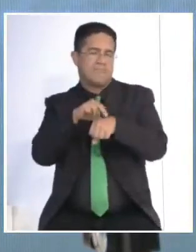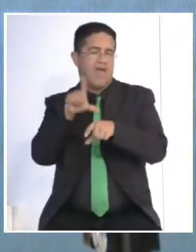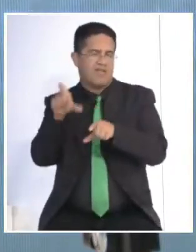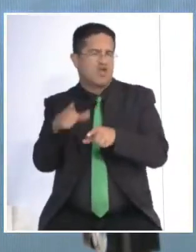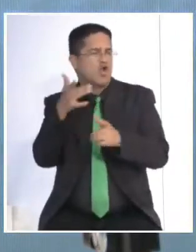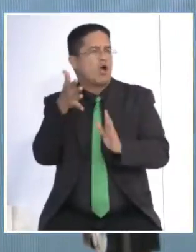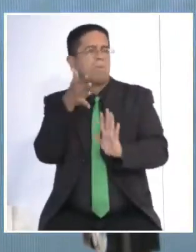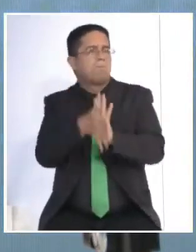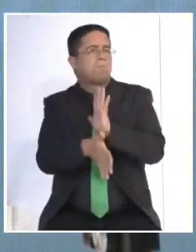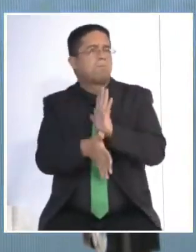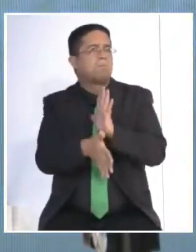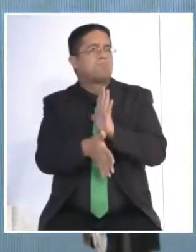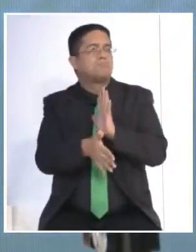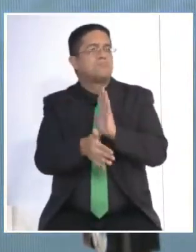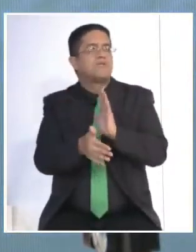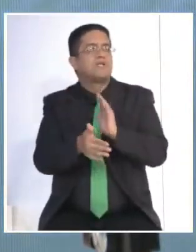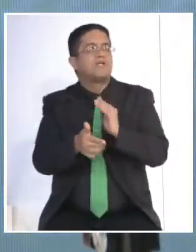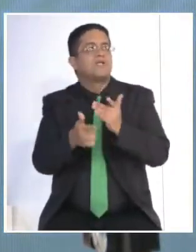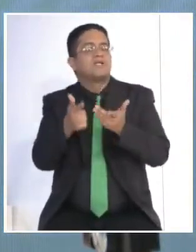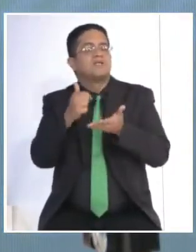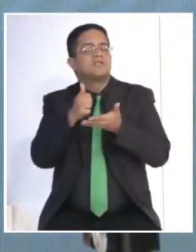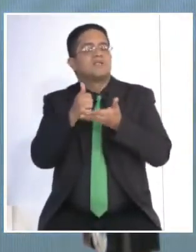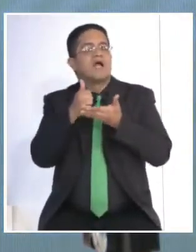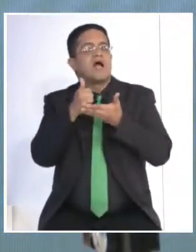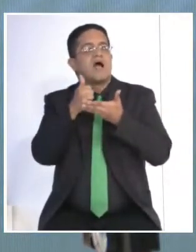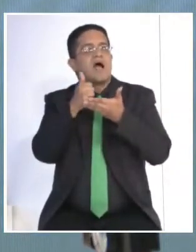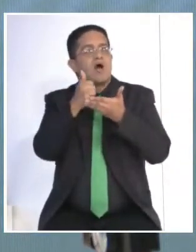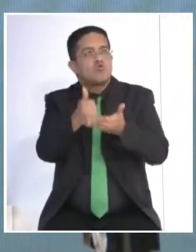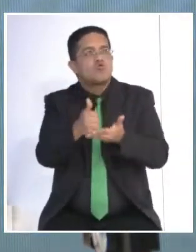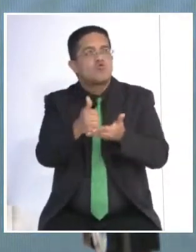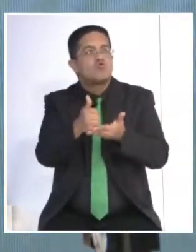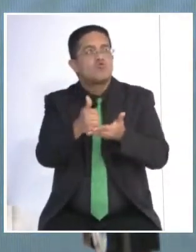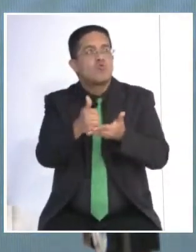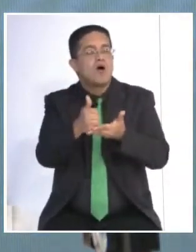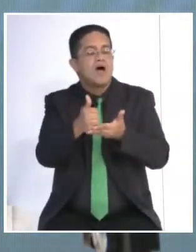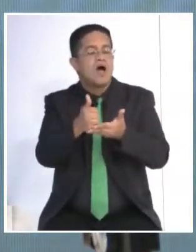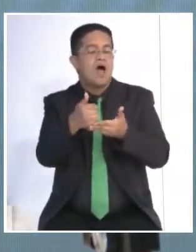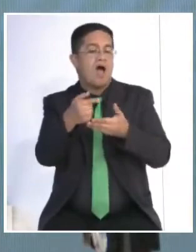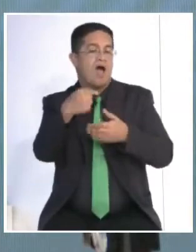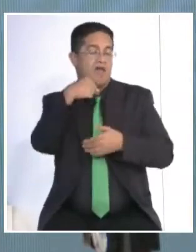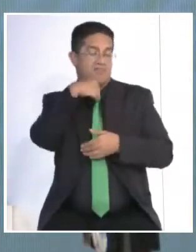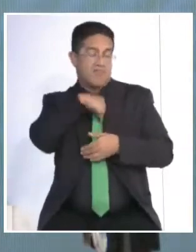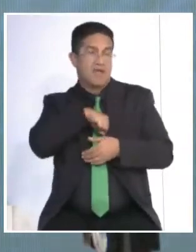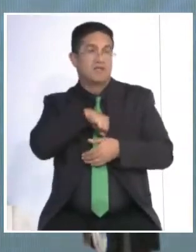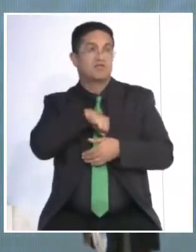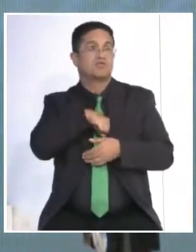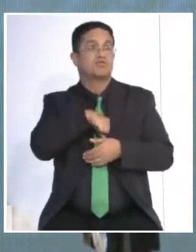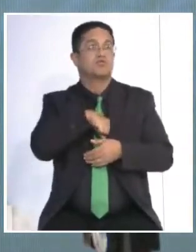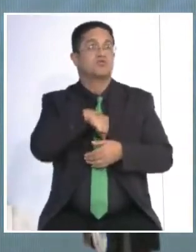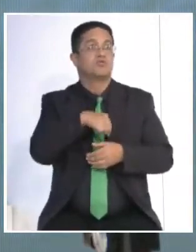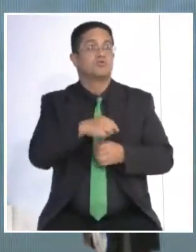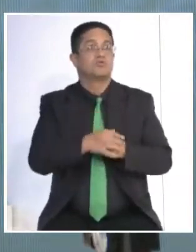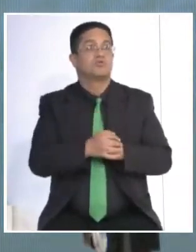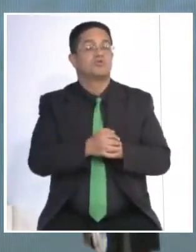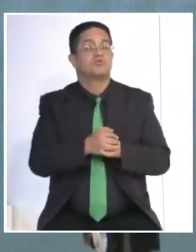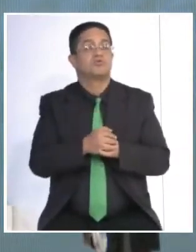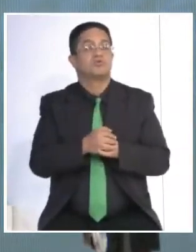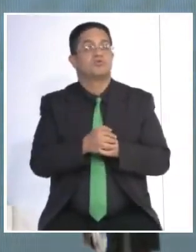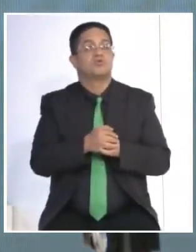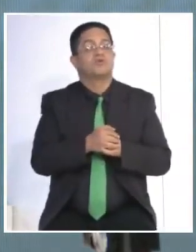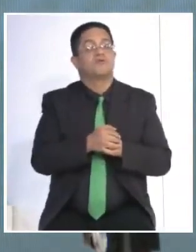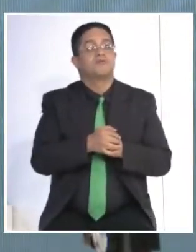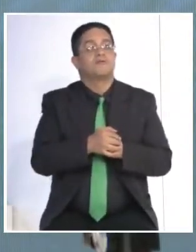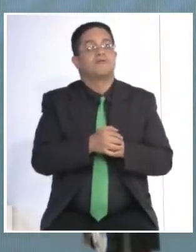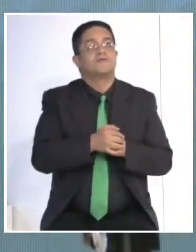procedimientos que van a tratar las distintas alteraciones estéticas de los miembros inferiores, bien sean producto o no de la enfermedad venosa.